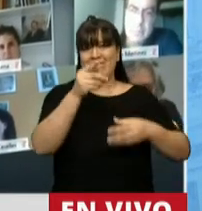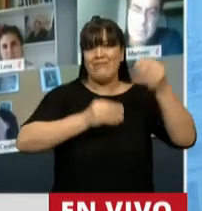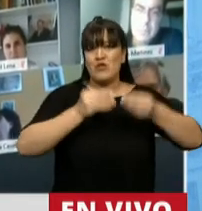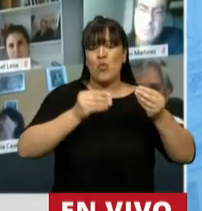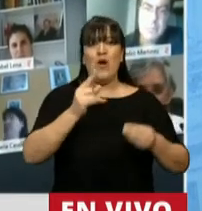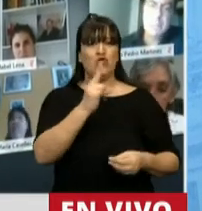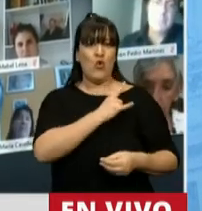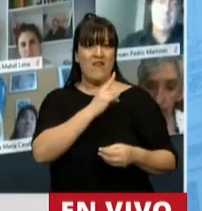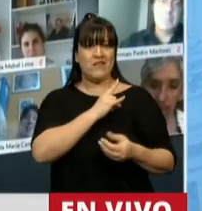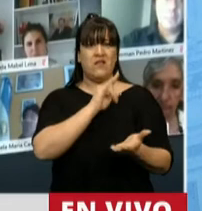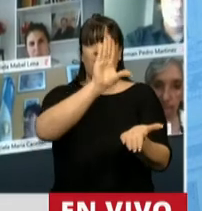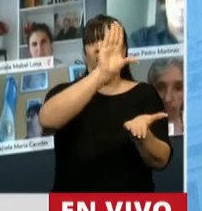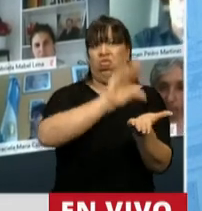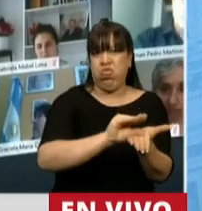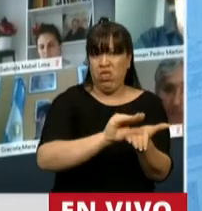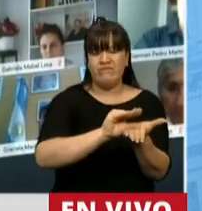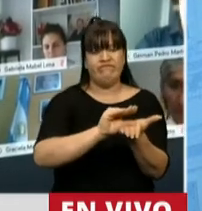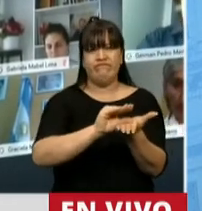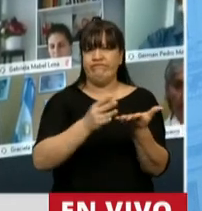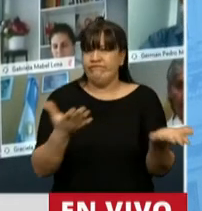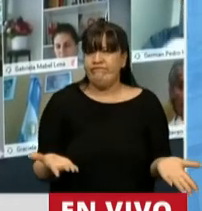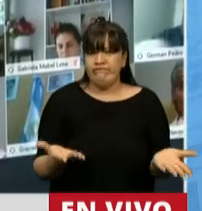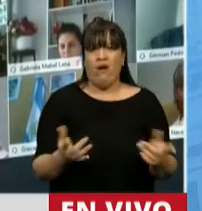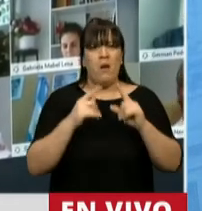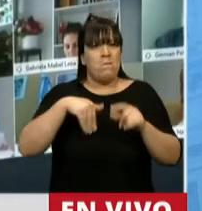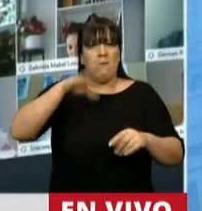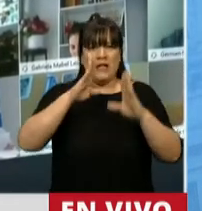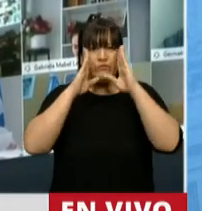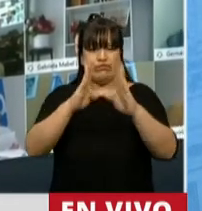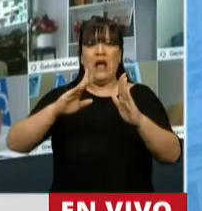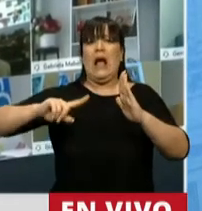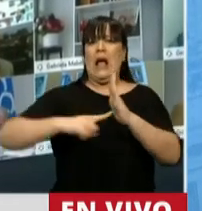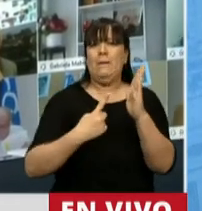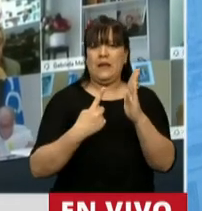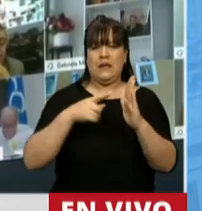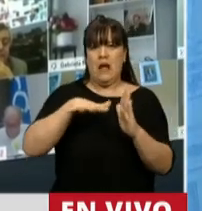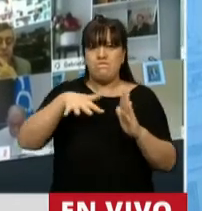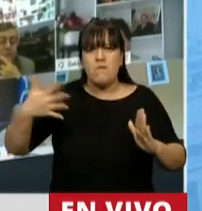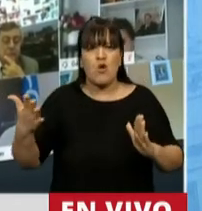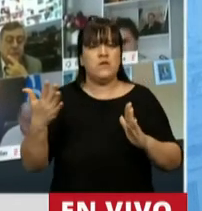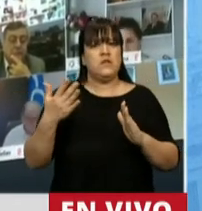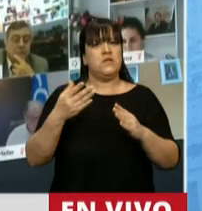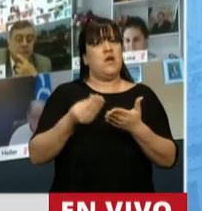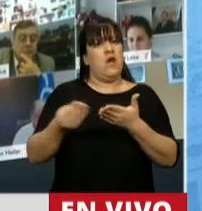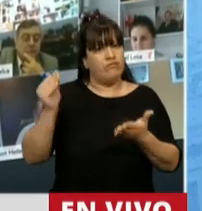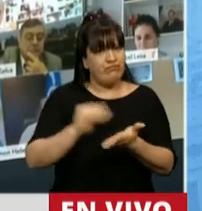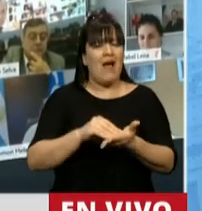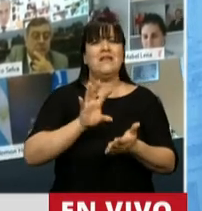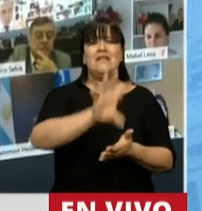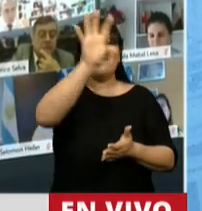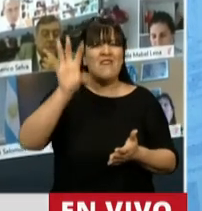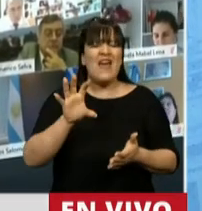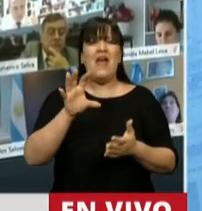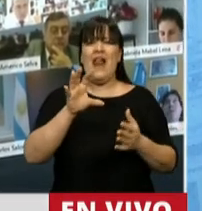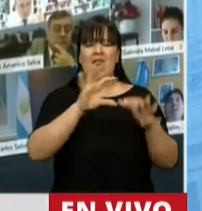universitario. Se refuerza el centralismo fiscal y se vuelve a menguar el federalismo. Se